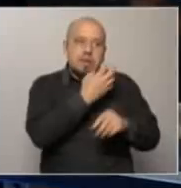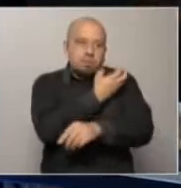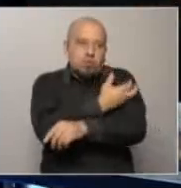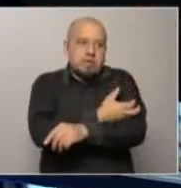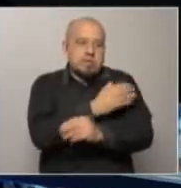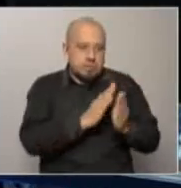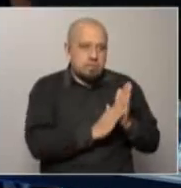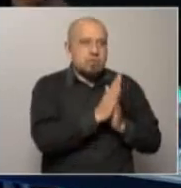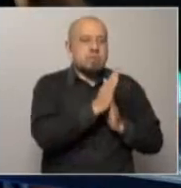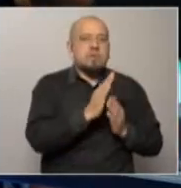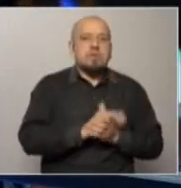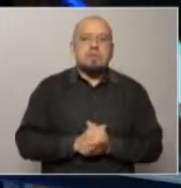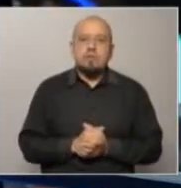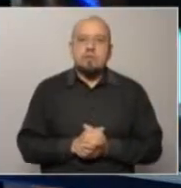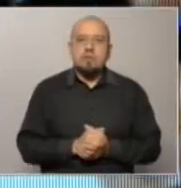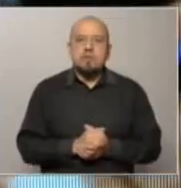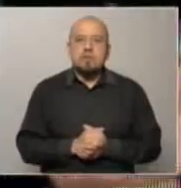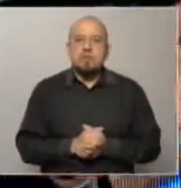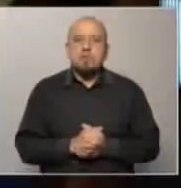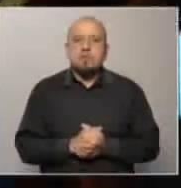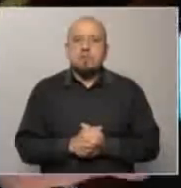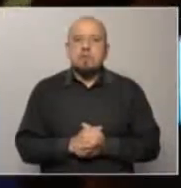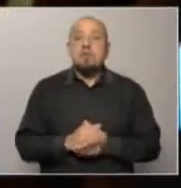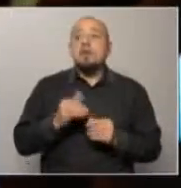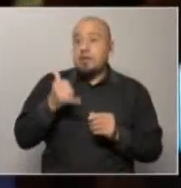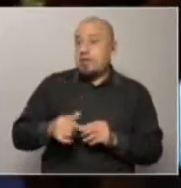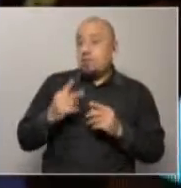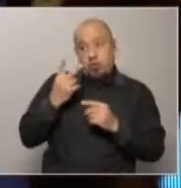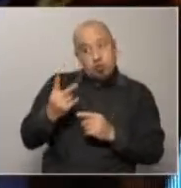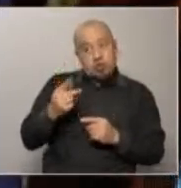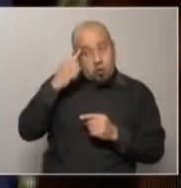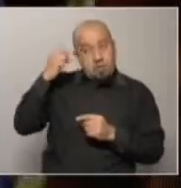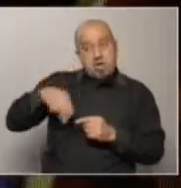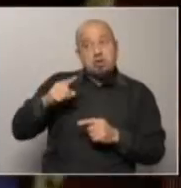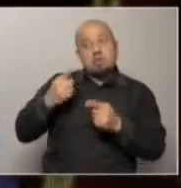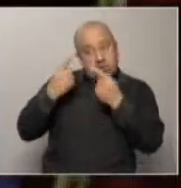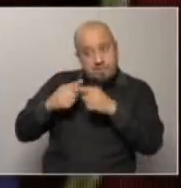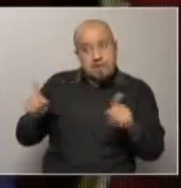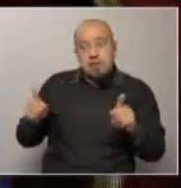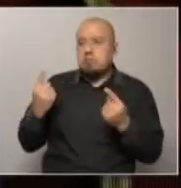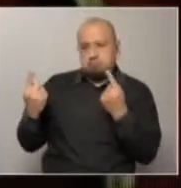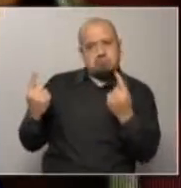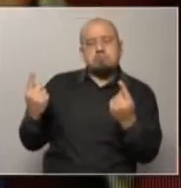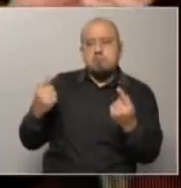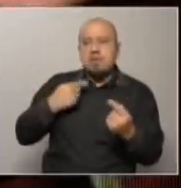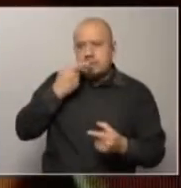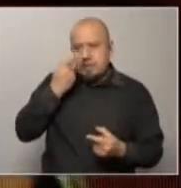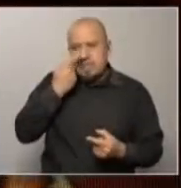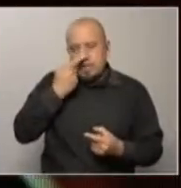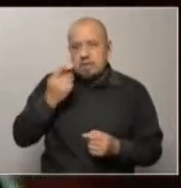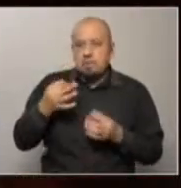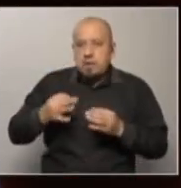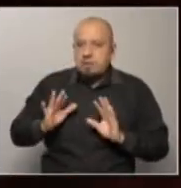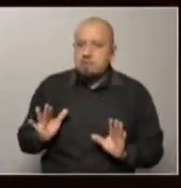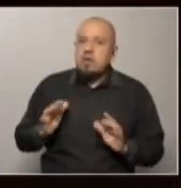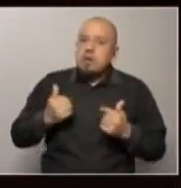punto de vista del cambio de tendencia tenemos dos miradas bien diferentes pero no muy interesantes además porque antes de empezar